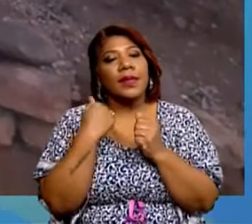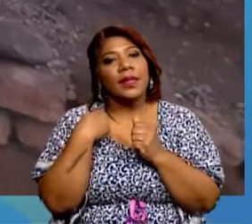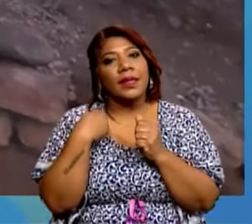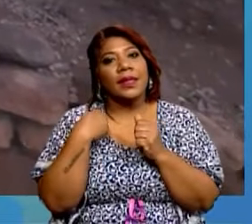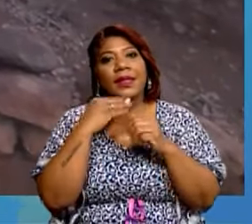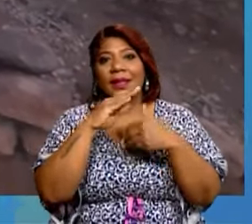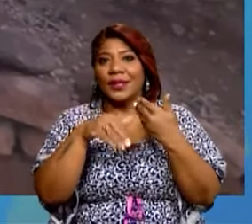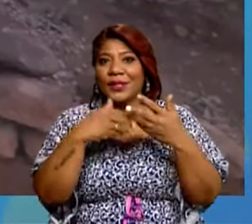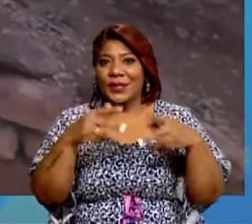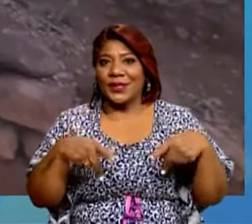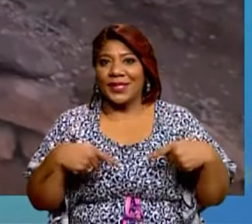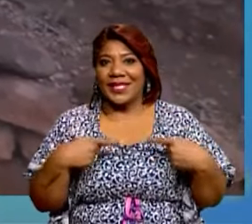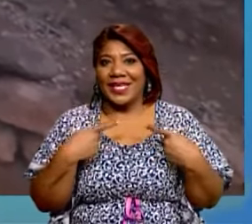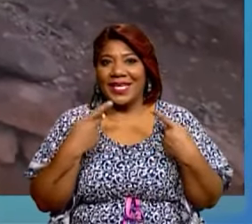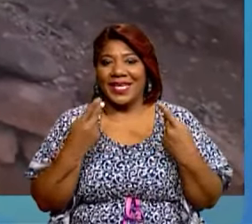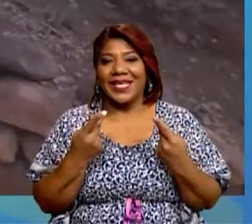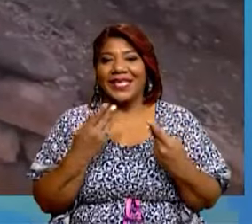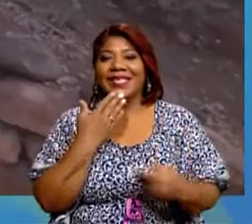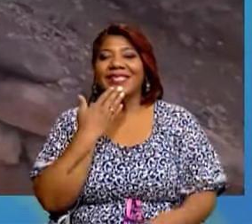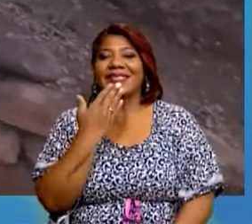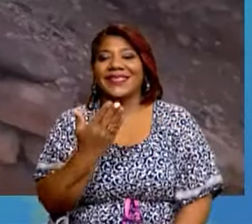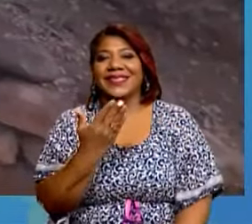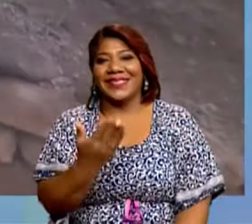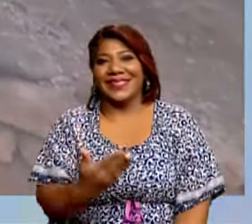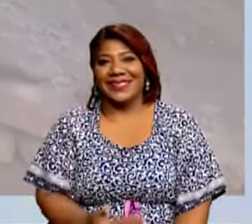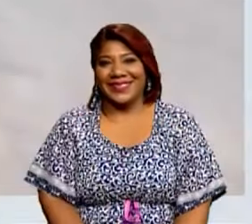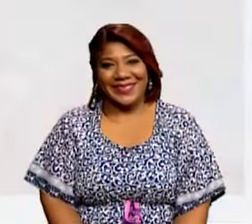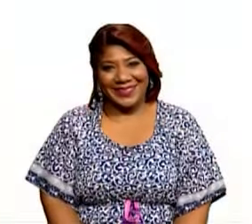vida. Muchas gracias.